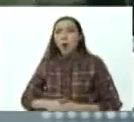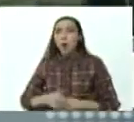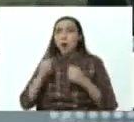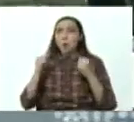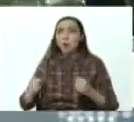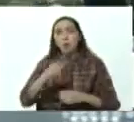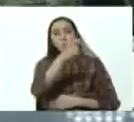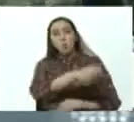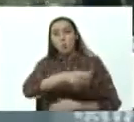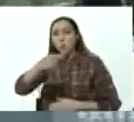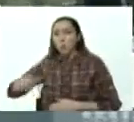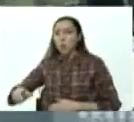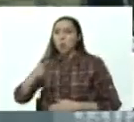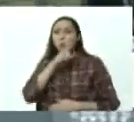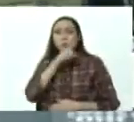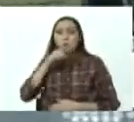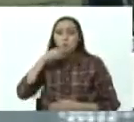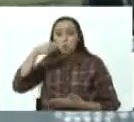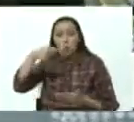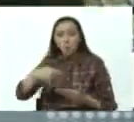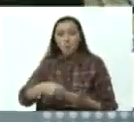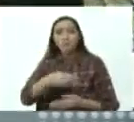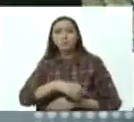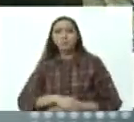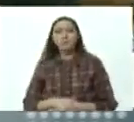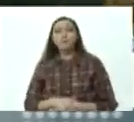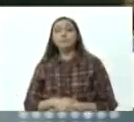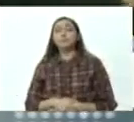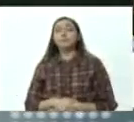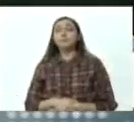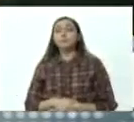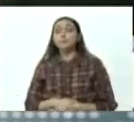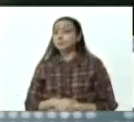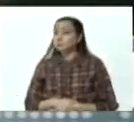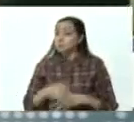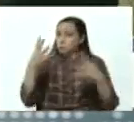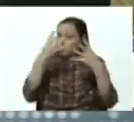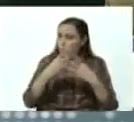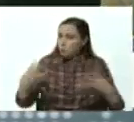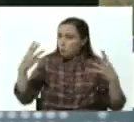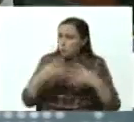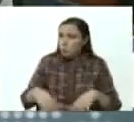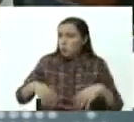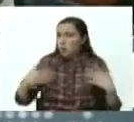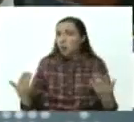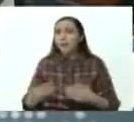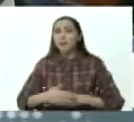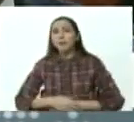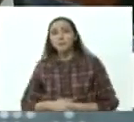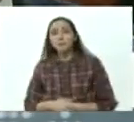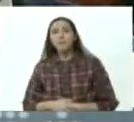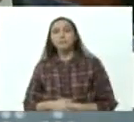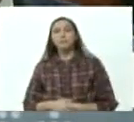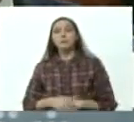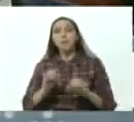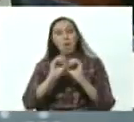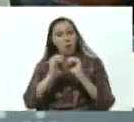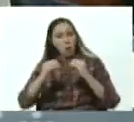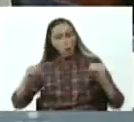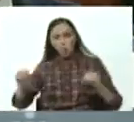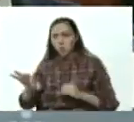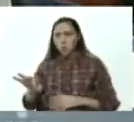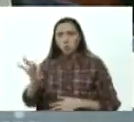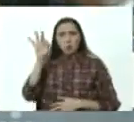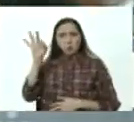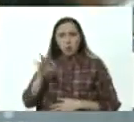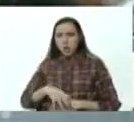Y esa justamente ha sido la frase, Gloria al bravo pueblo, que hemos tomado